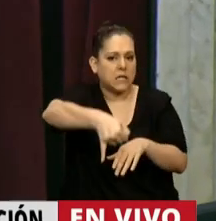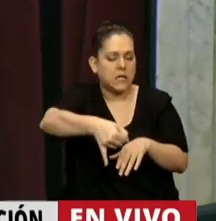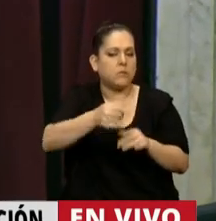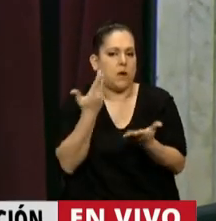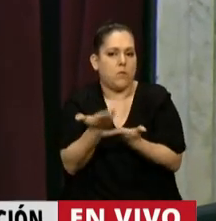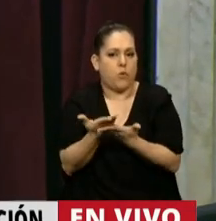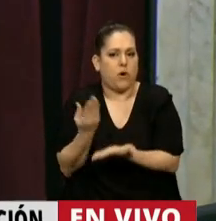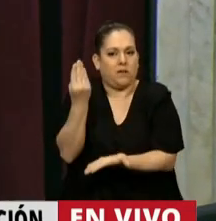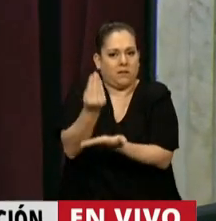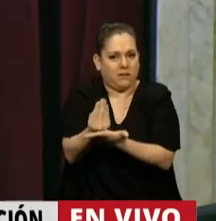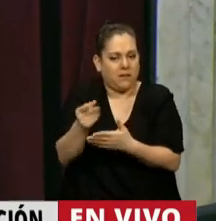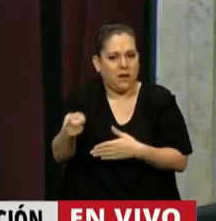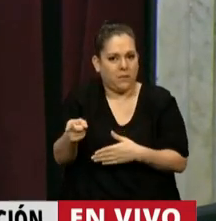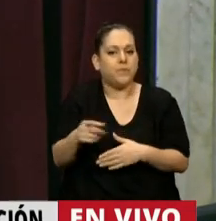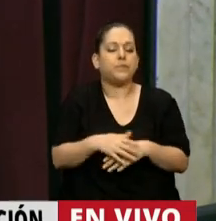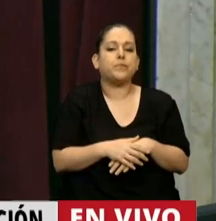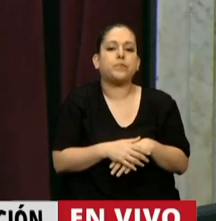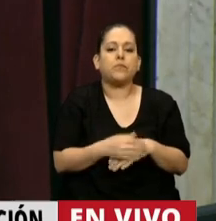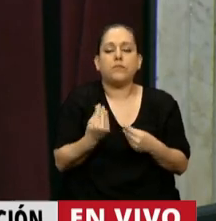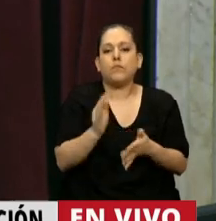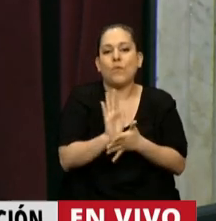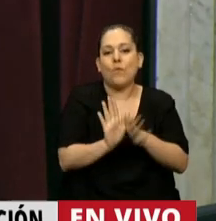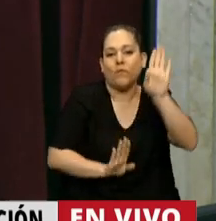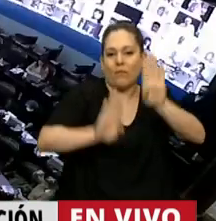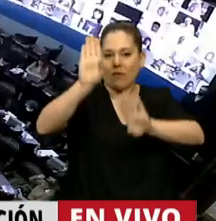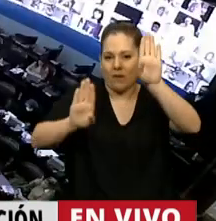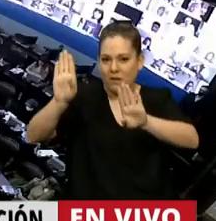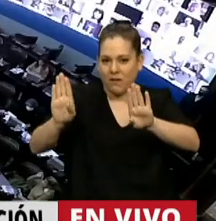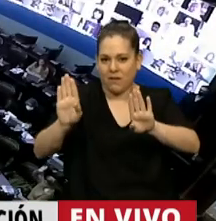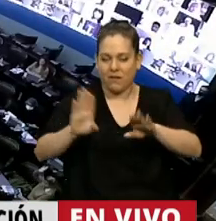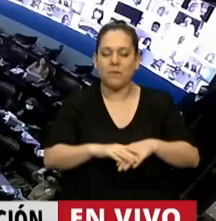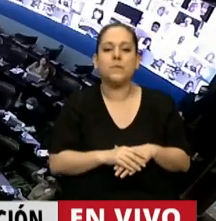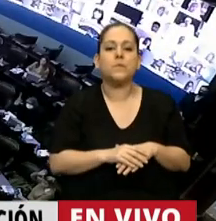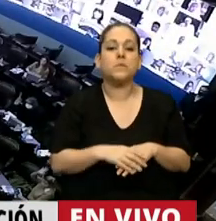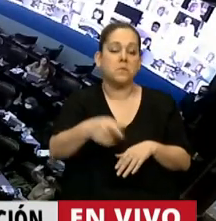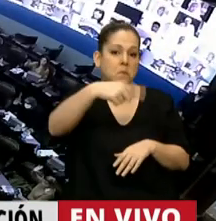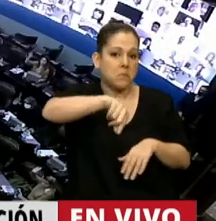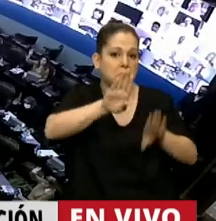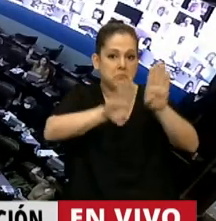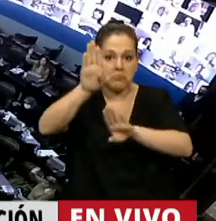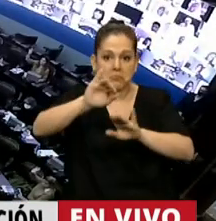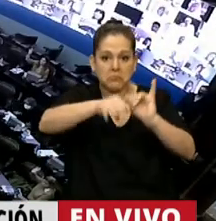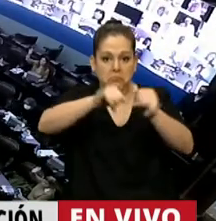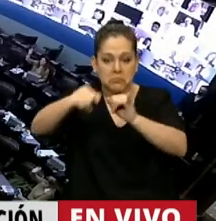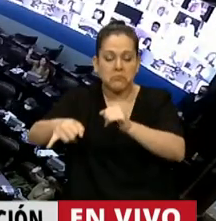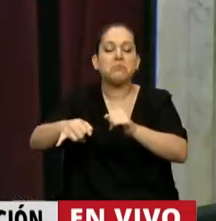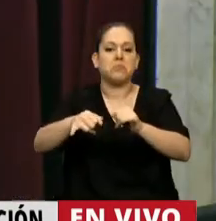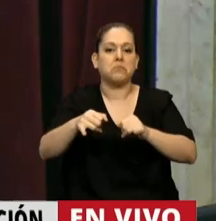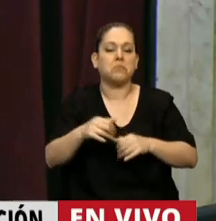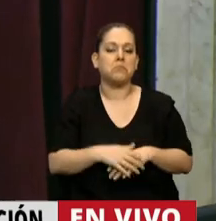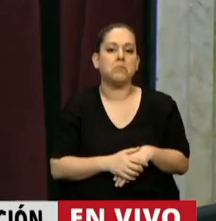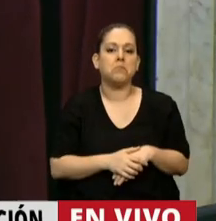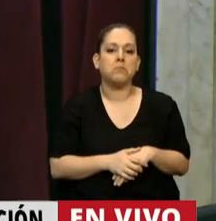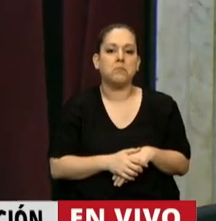votación por signos, o sea, mano alzada. Si hay asentimiento, sírvanse a marcar su